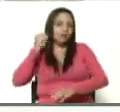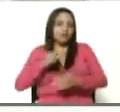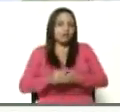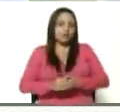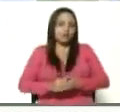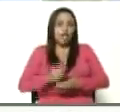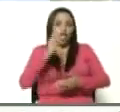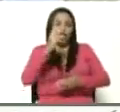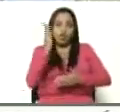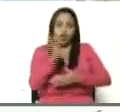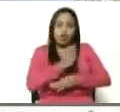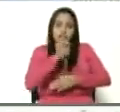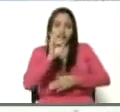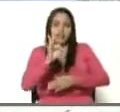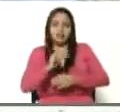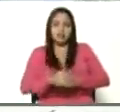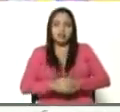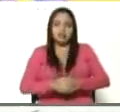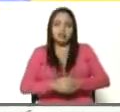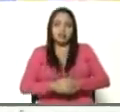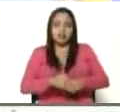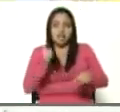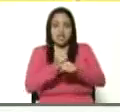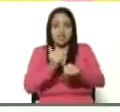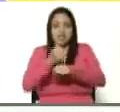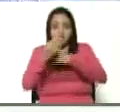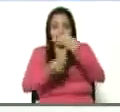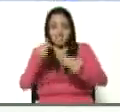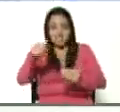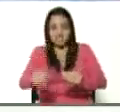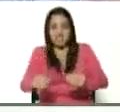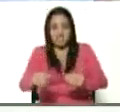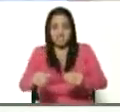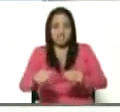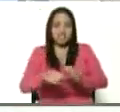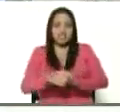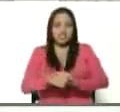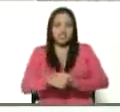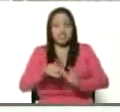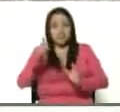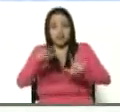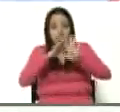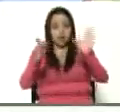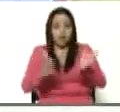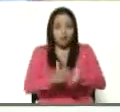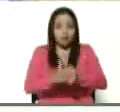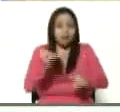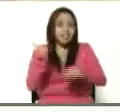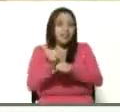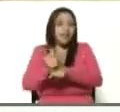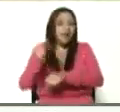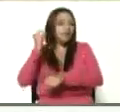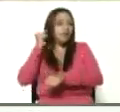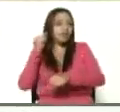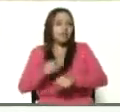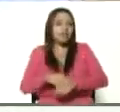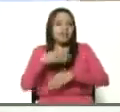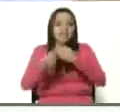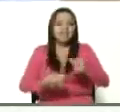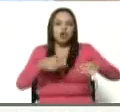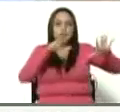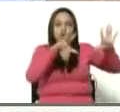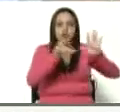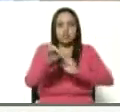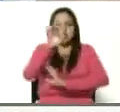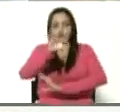totalidad de las manos que trabaja en el sector agropecuario en todo el mundo son manos de mujer que producen el 80%